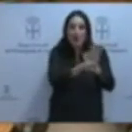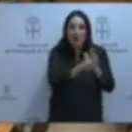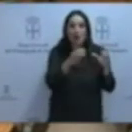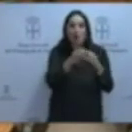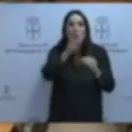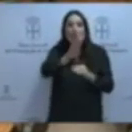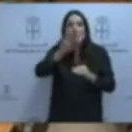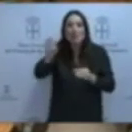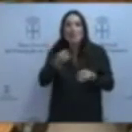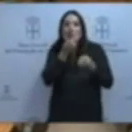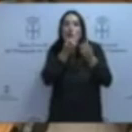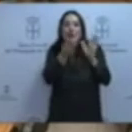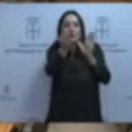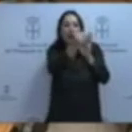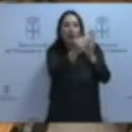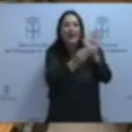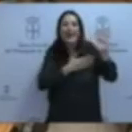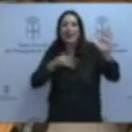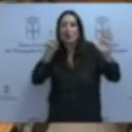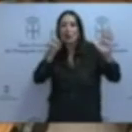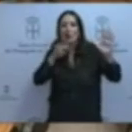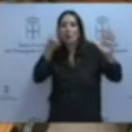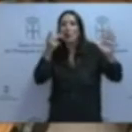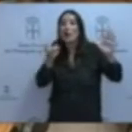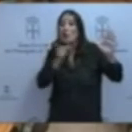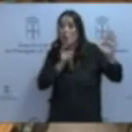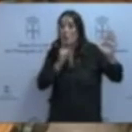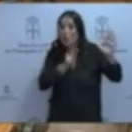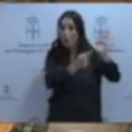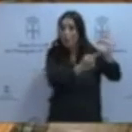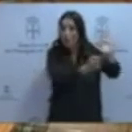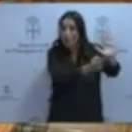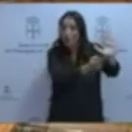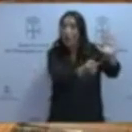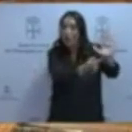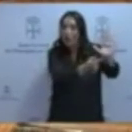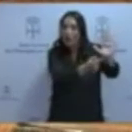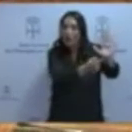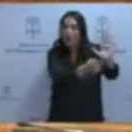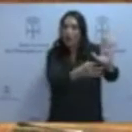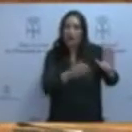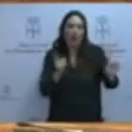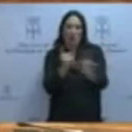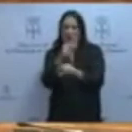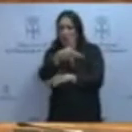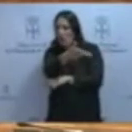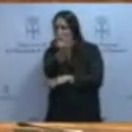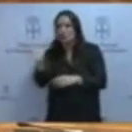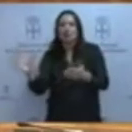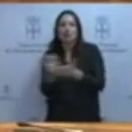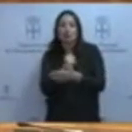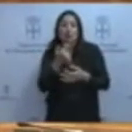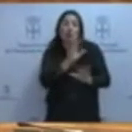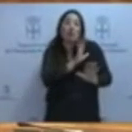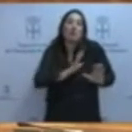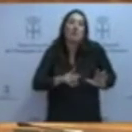Popular cuente lo que quiera hacer con la educación pública, tendrá la oposición, estoy segura, de todos. Pero como de momento lo único que hacen